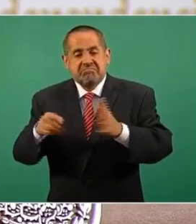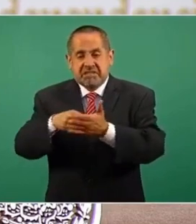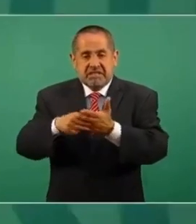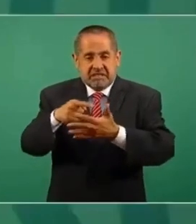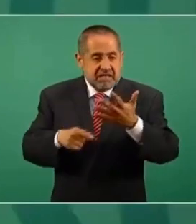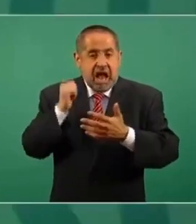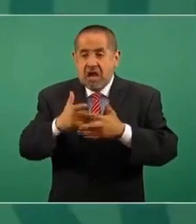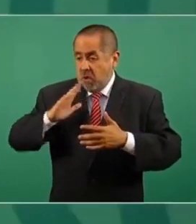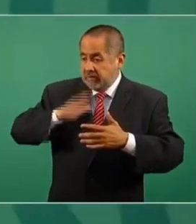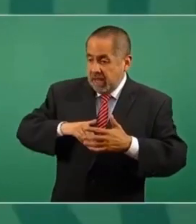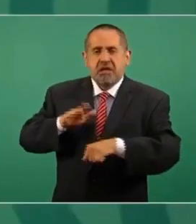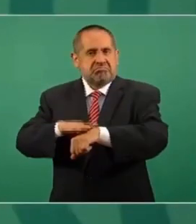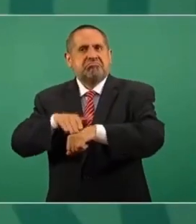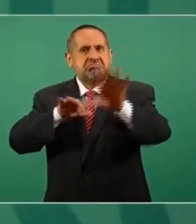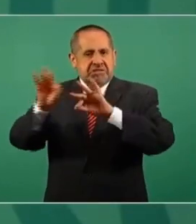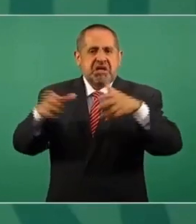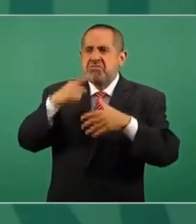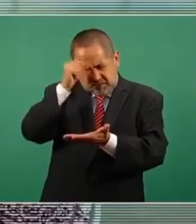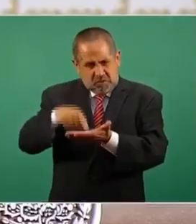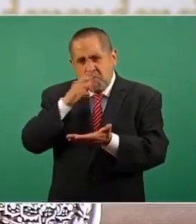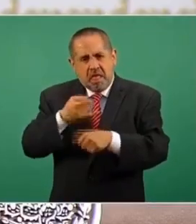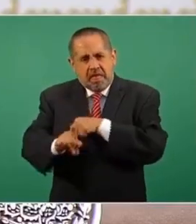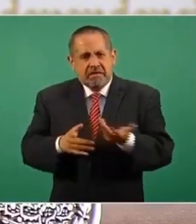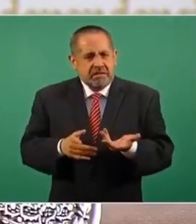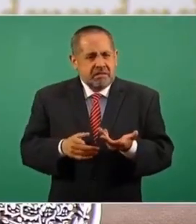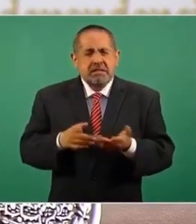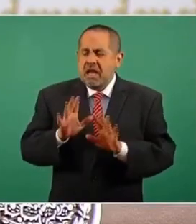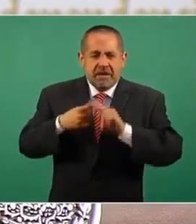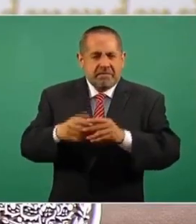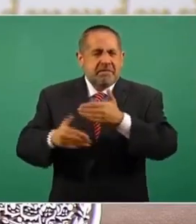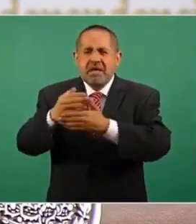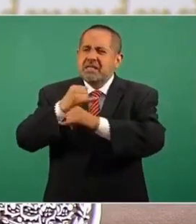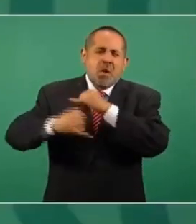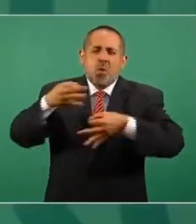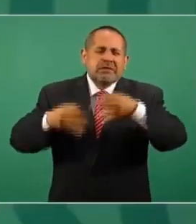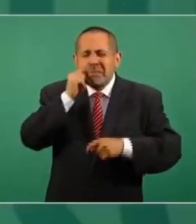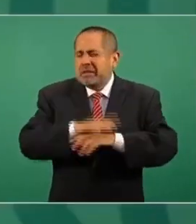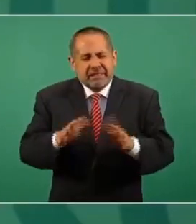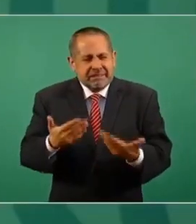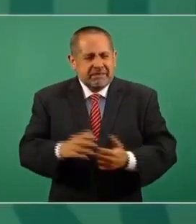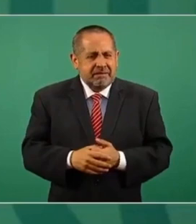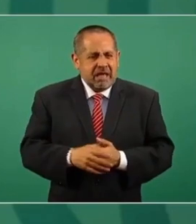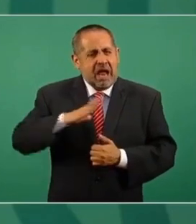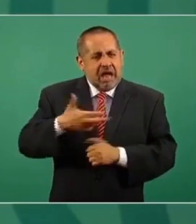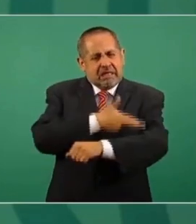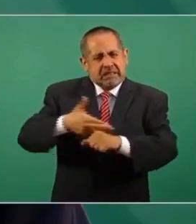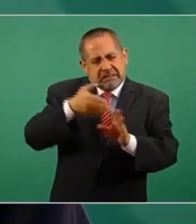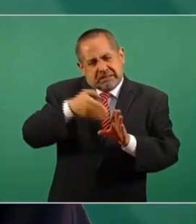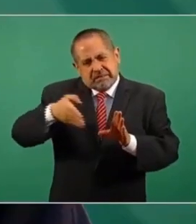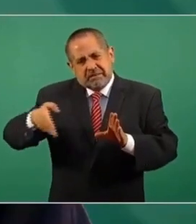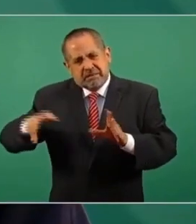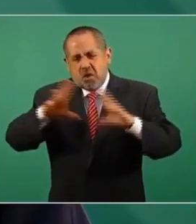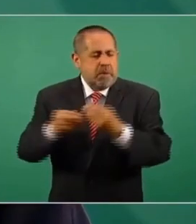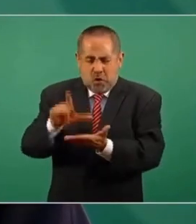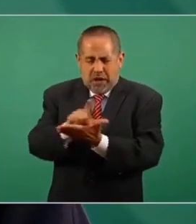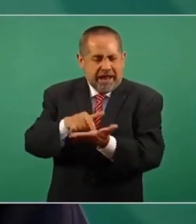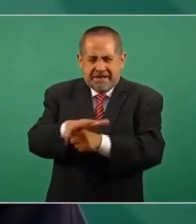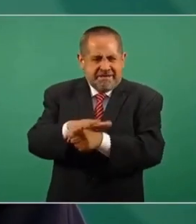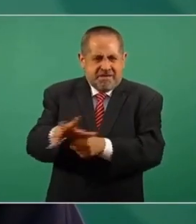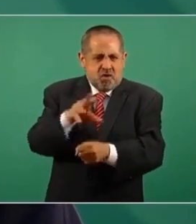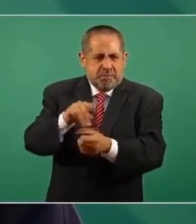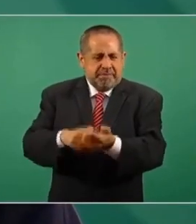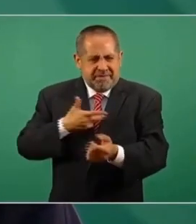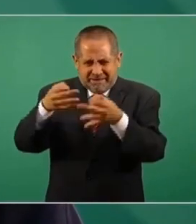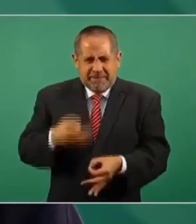las denuncias en México y a partir de ahí se va a instancias internacionales. Hay todo un procedimiento de tipo legal, bien